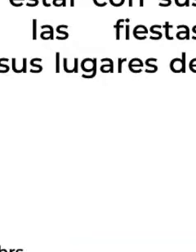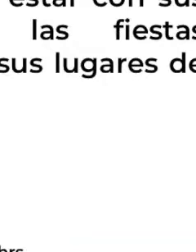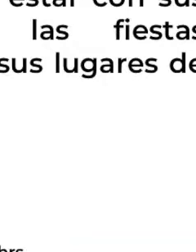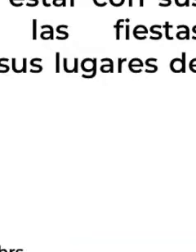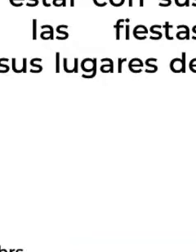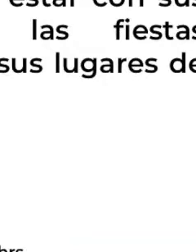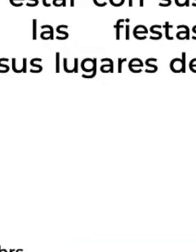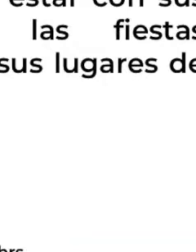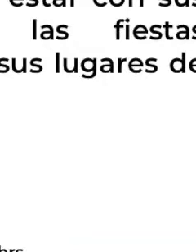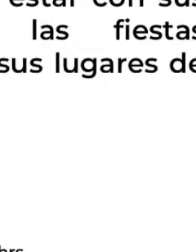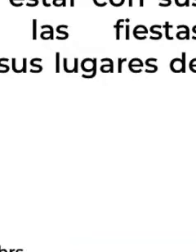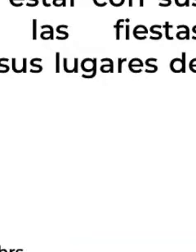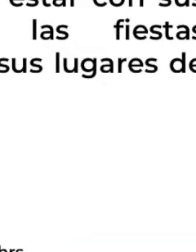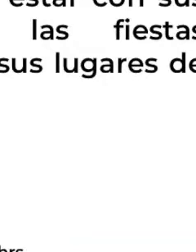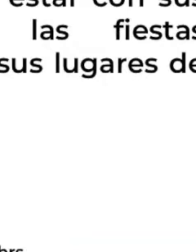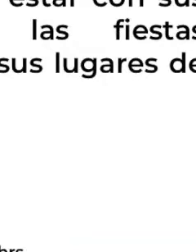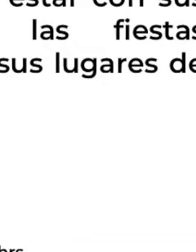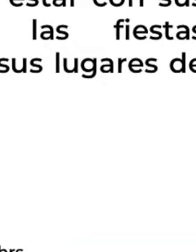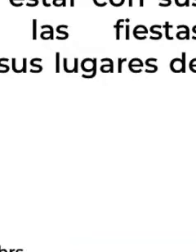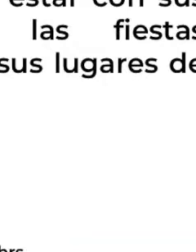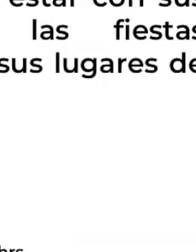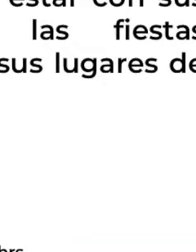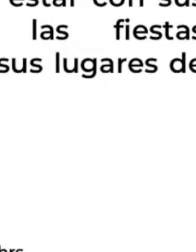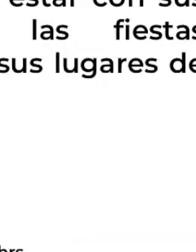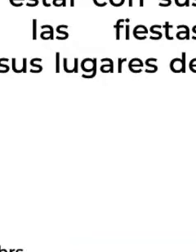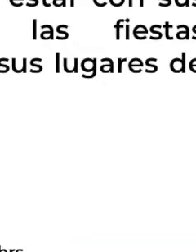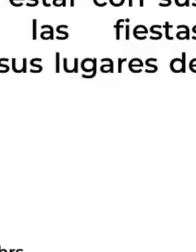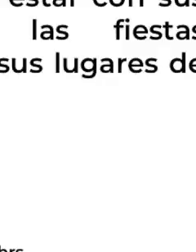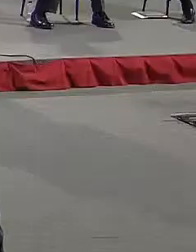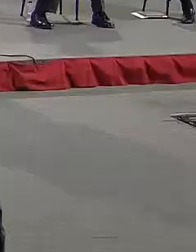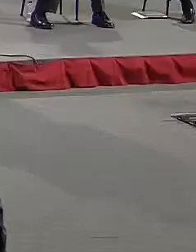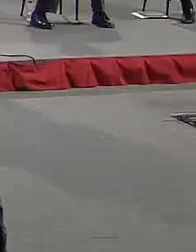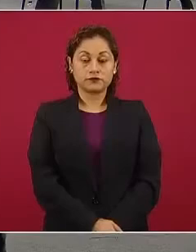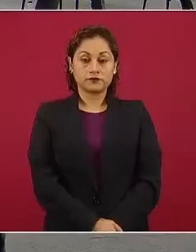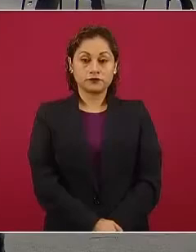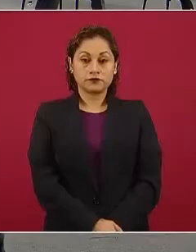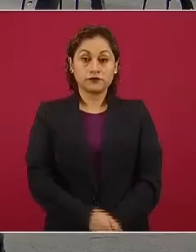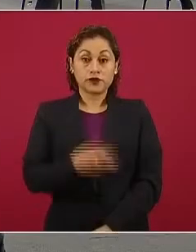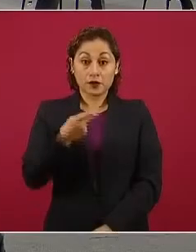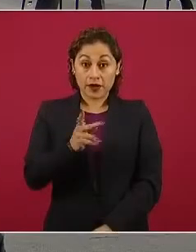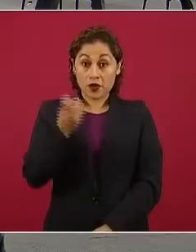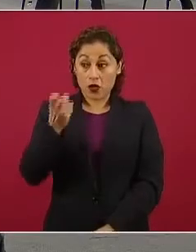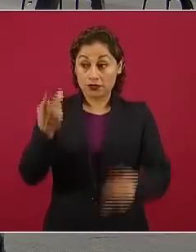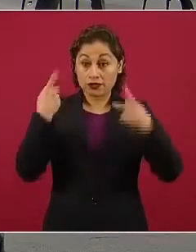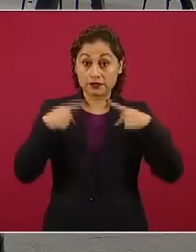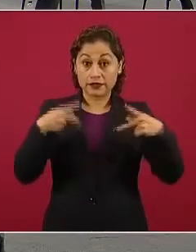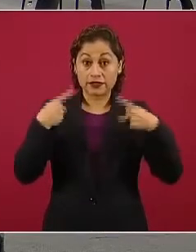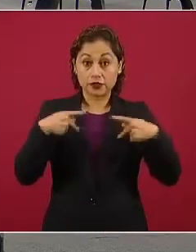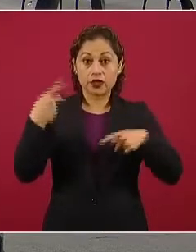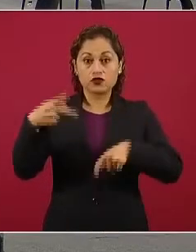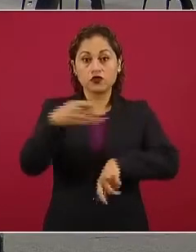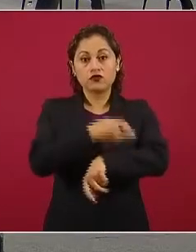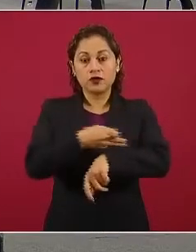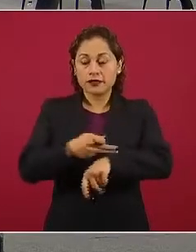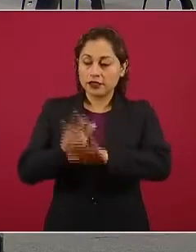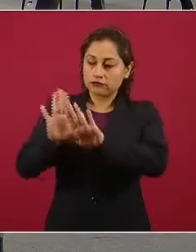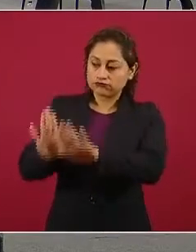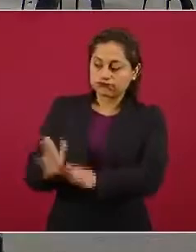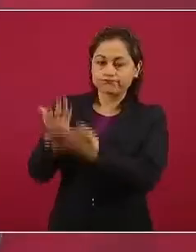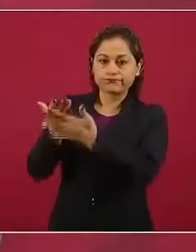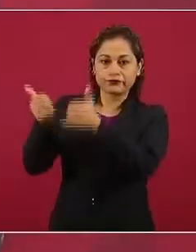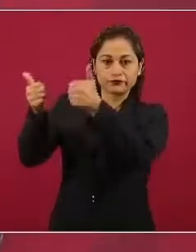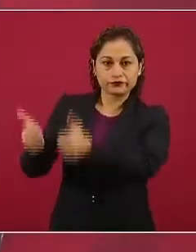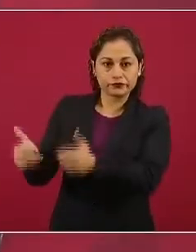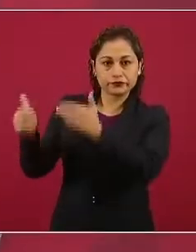a ayudar, alejándose de sus familias. Entonces, creo que es importante reconocerlos y también seguir llamando a los demás.